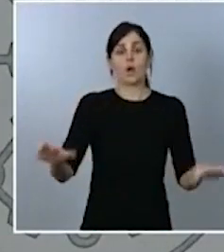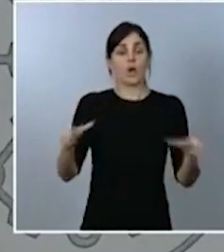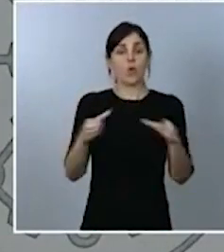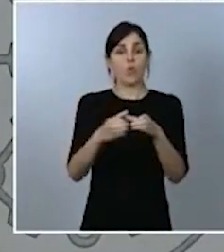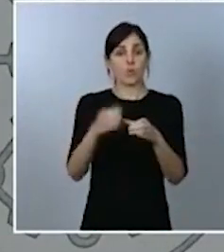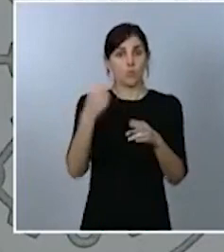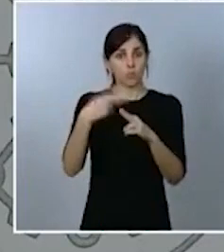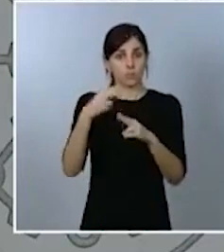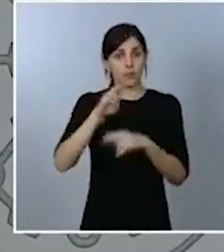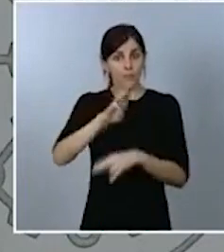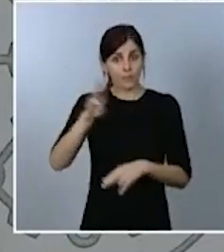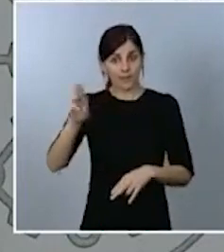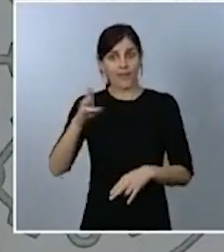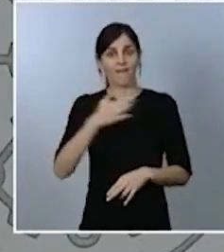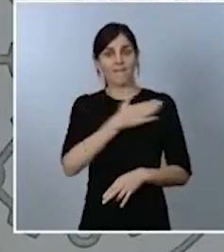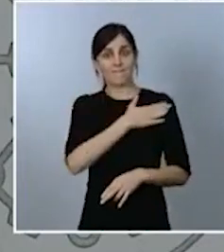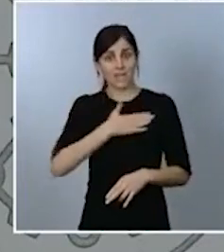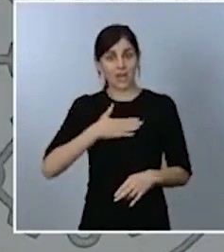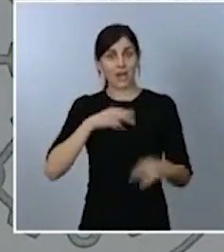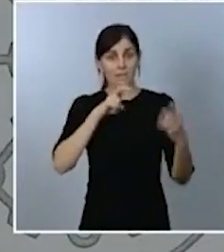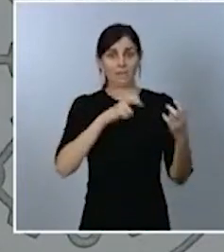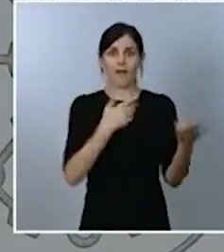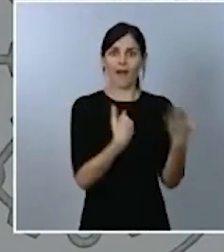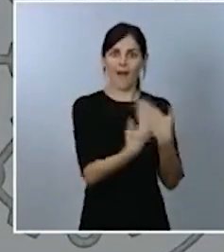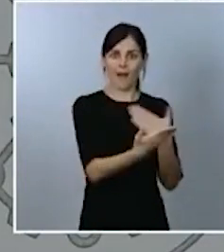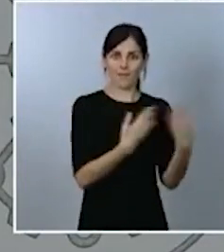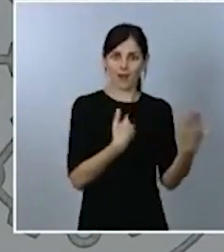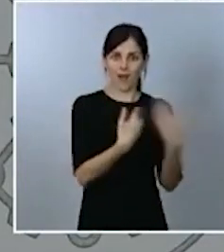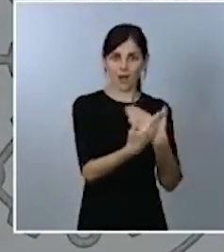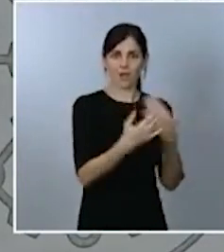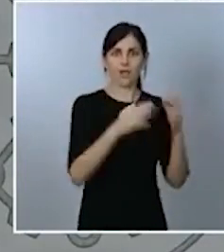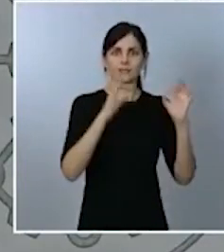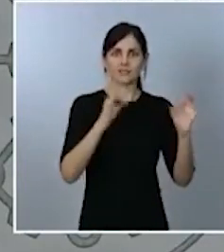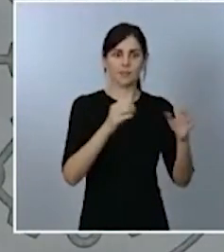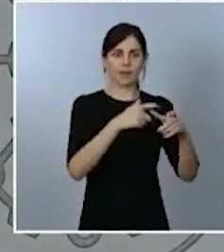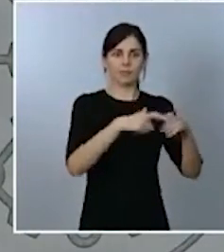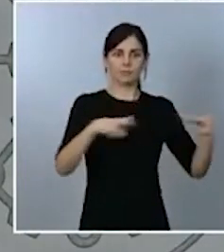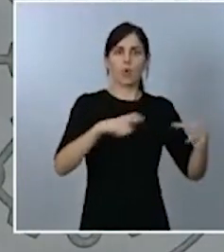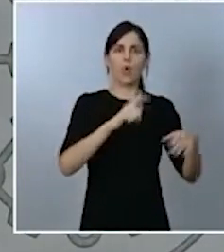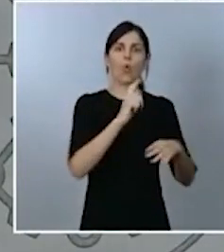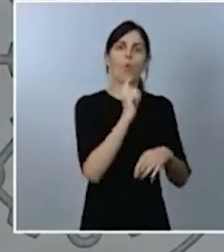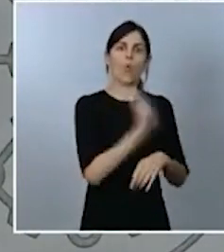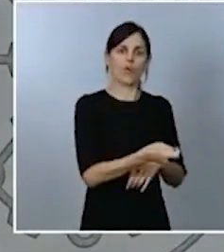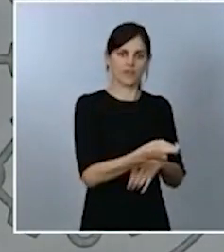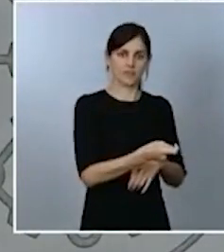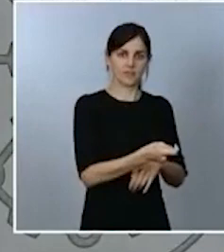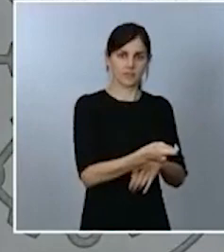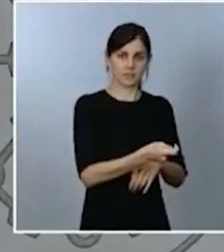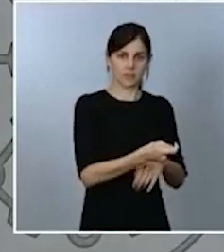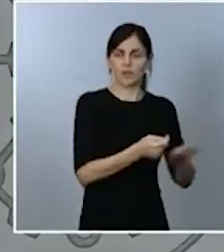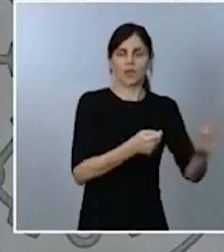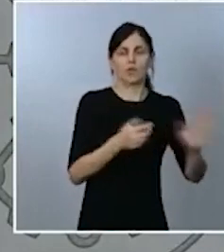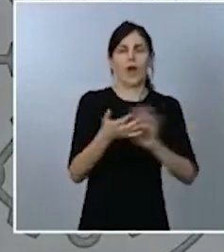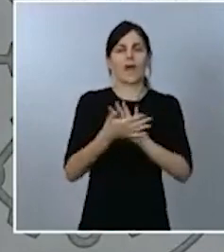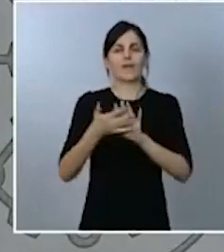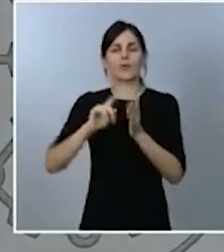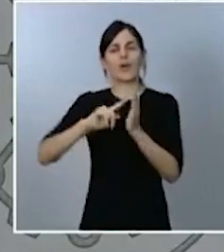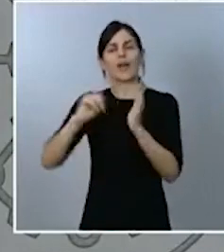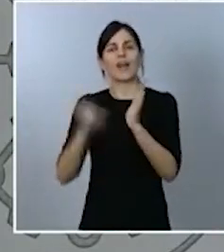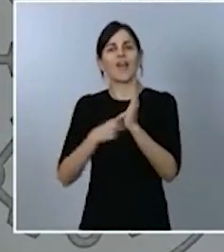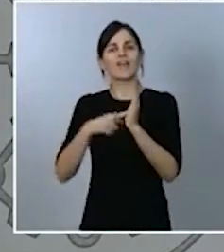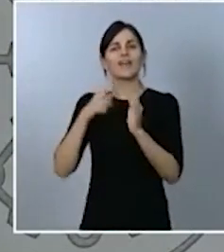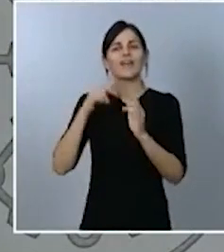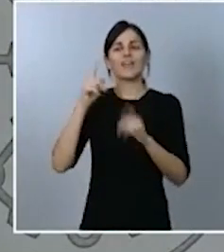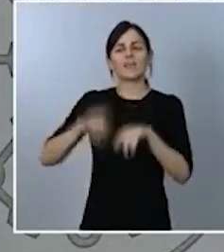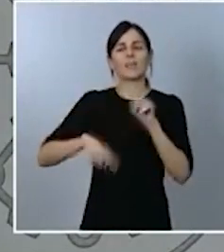de el órgano de gobierno de los jueces no estamos hablando de una ley que modifica cómo se nombran los jueces en nuestro país